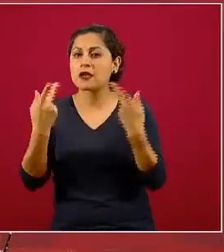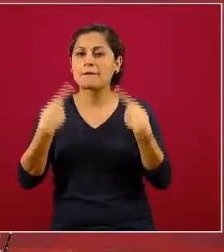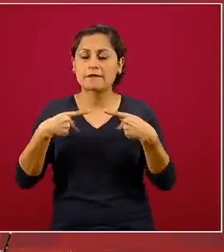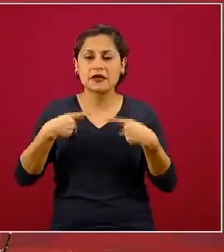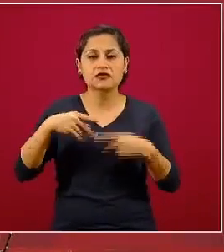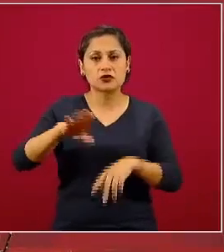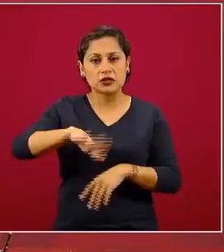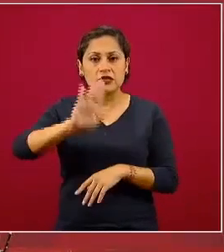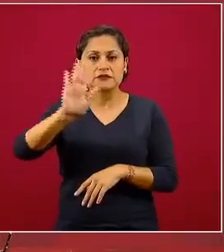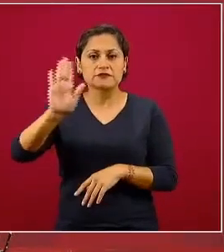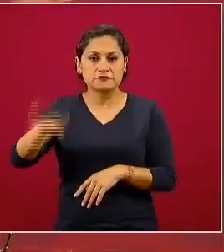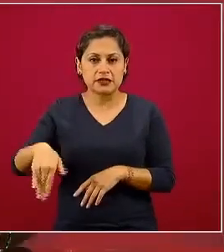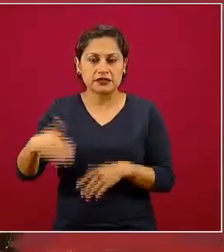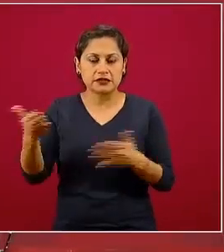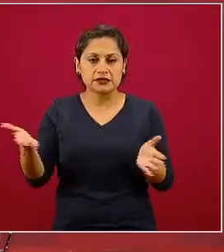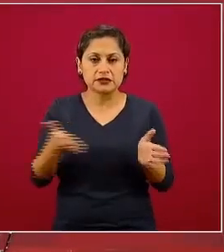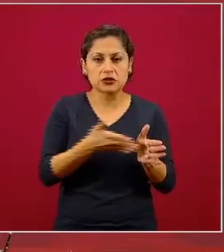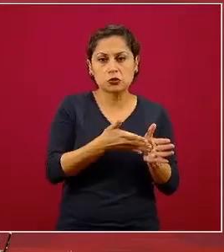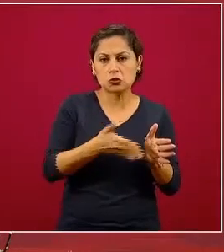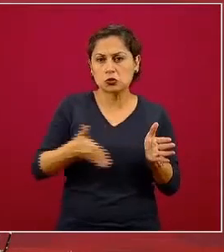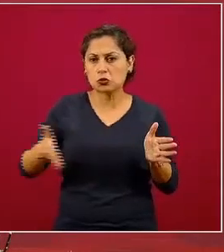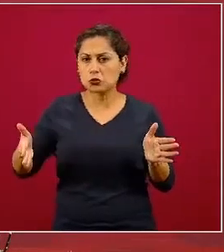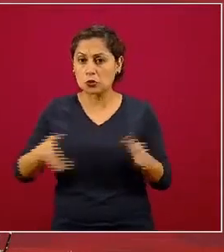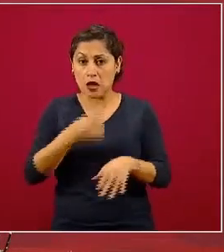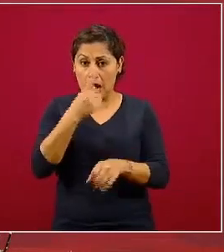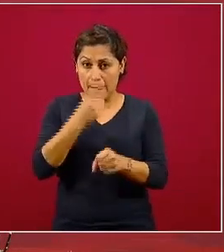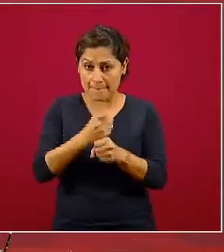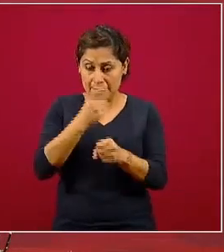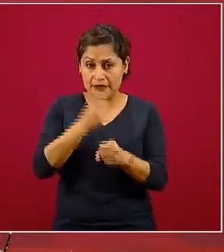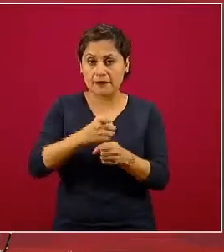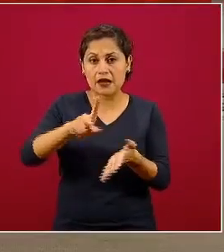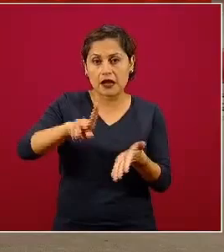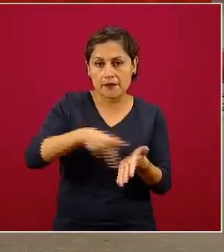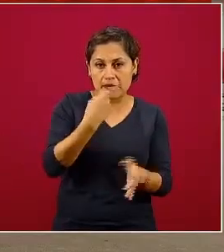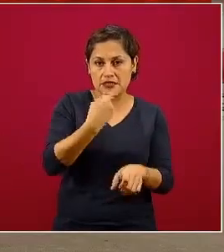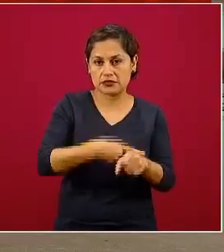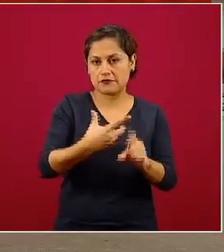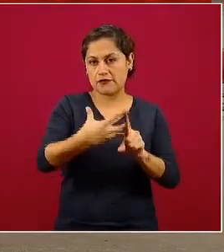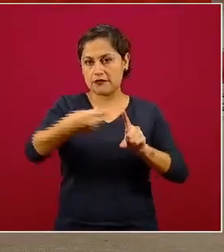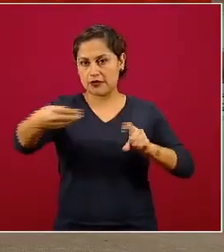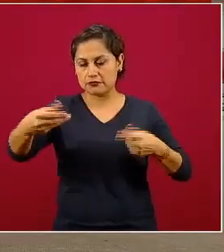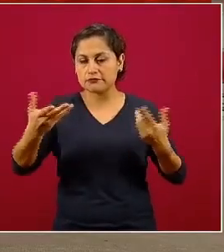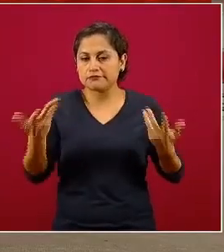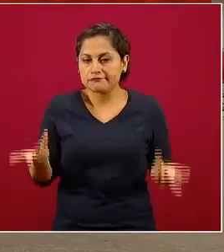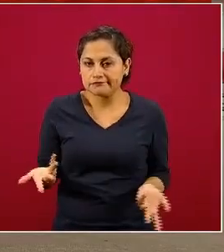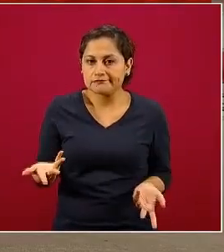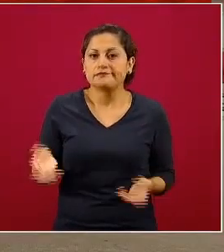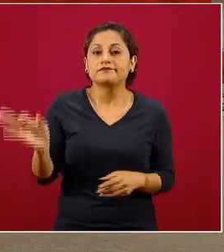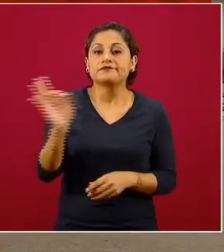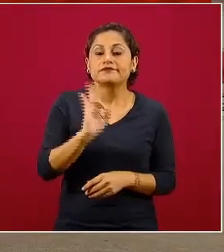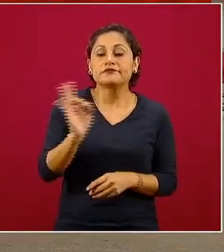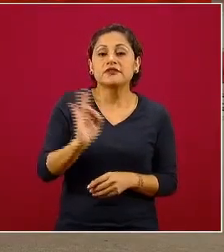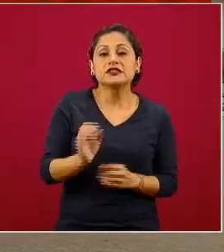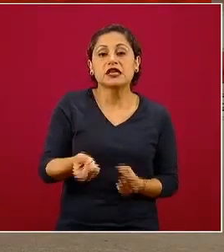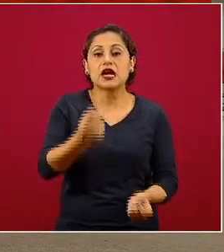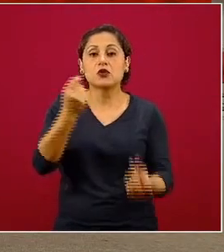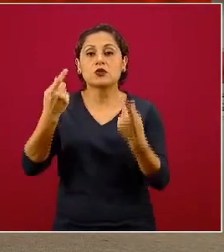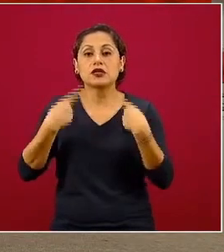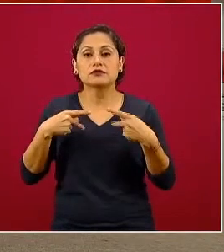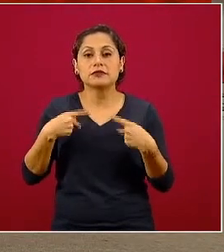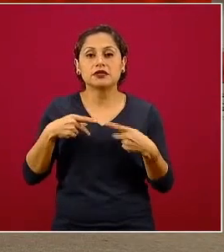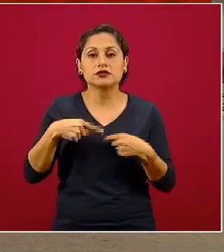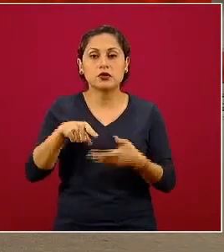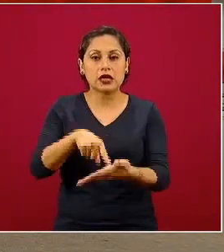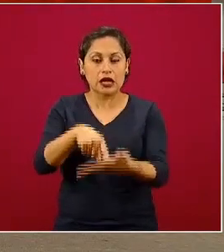fallecidas durante el primer ciclo de la epidemia. Posiblemente, personas que oyen una sola cifra